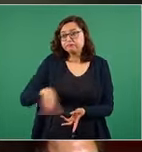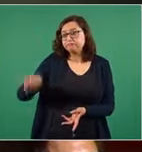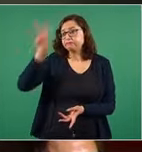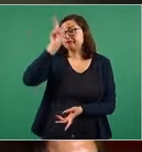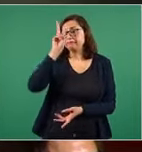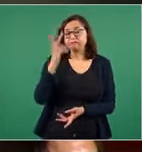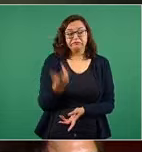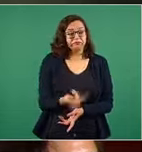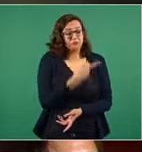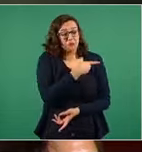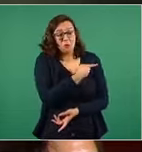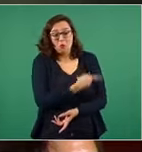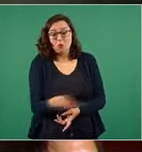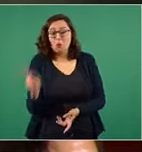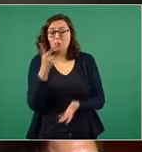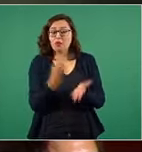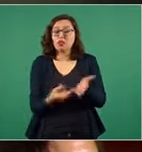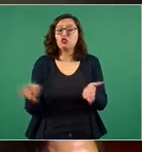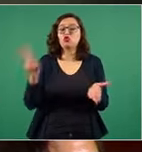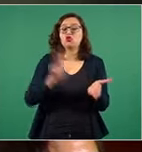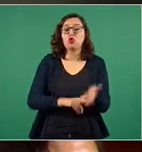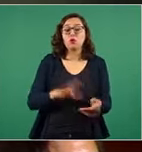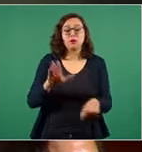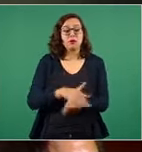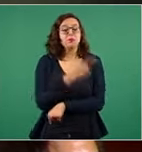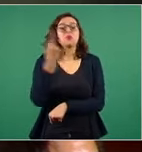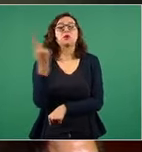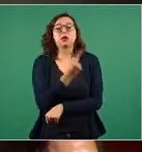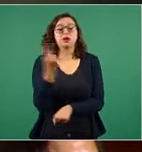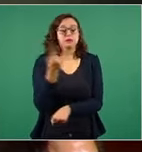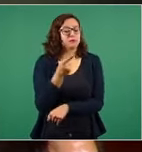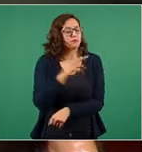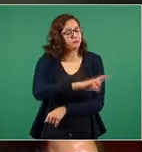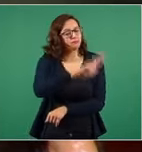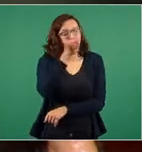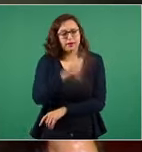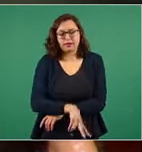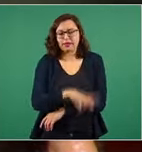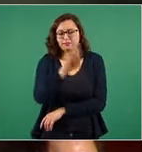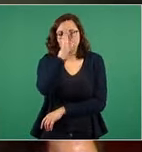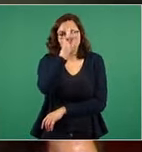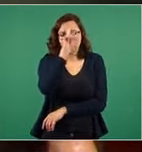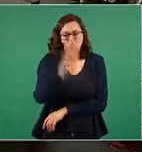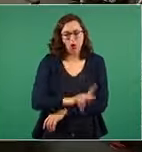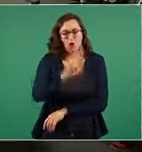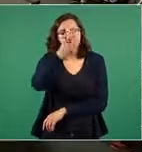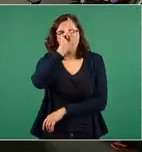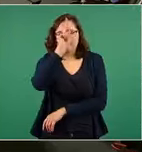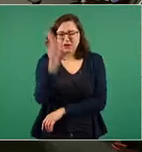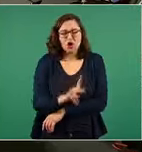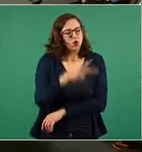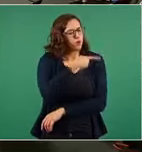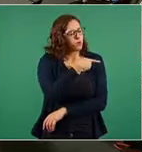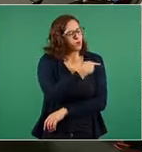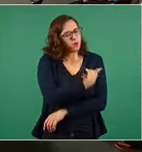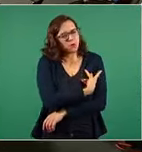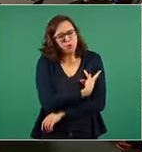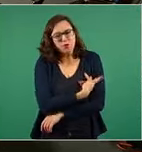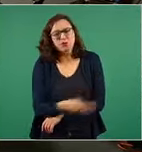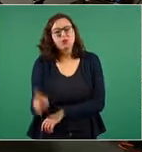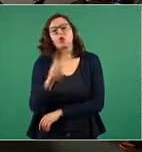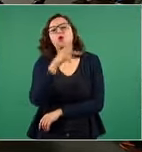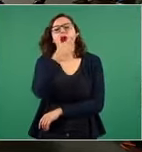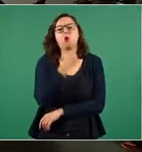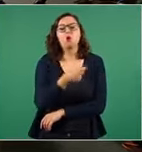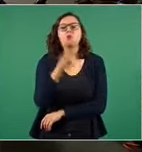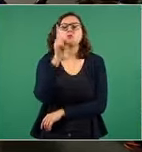los pobres al cuadrado? Porque son los pobres más pobres. Y vaya parábola o novela, que son hombres y